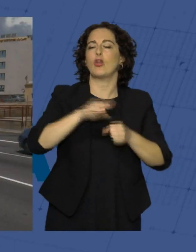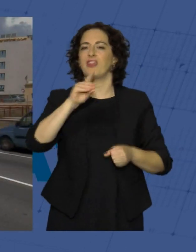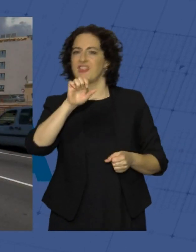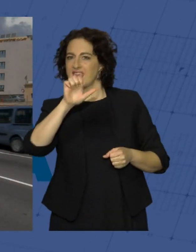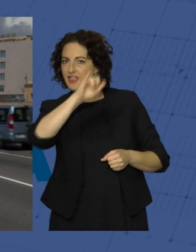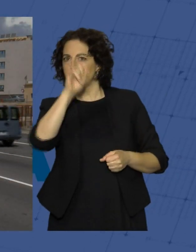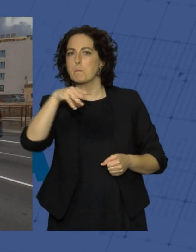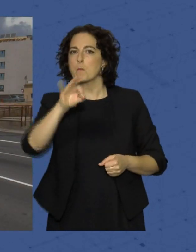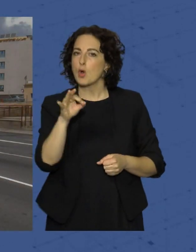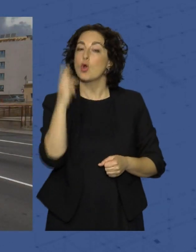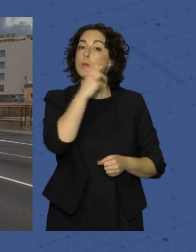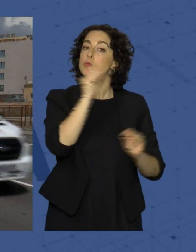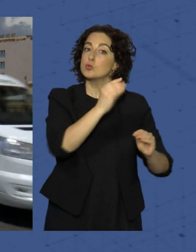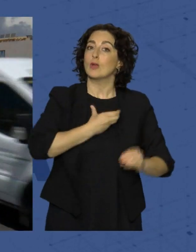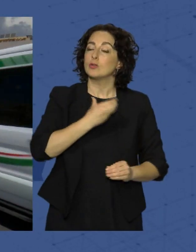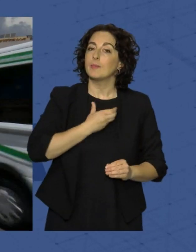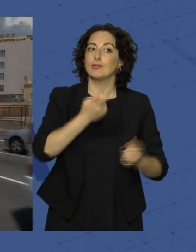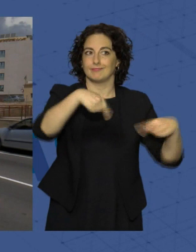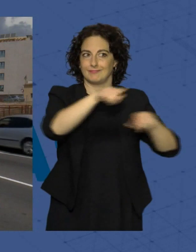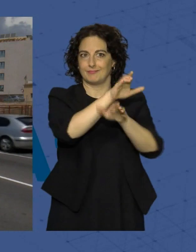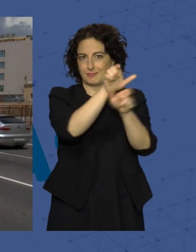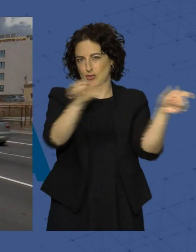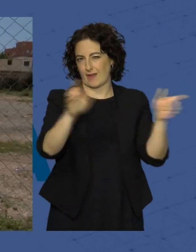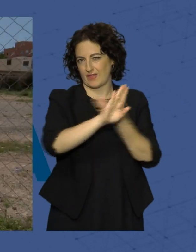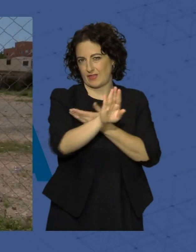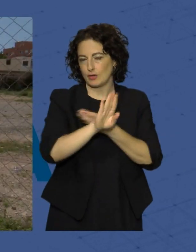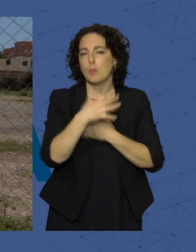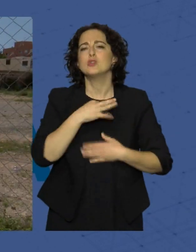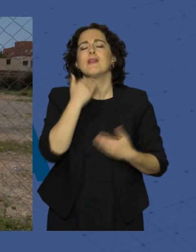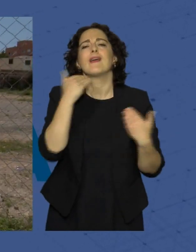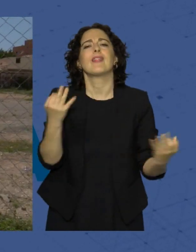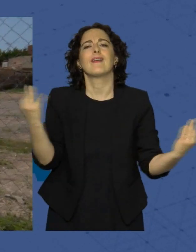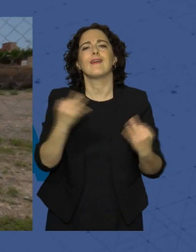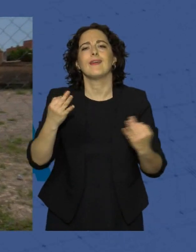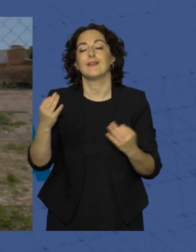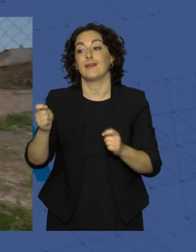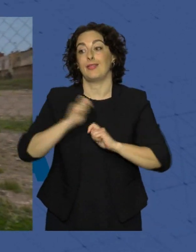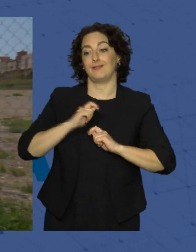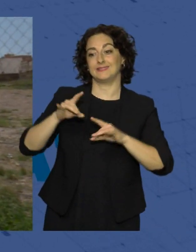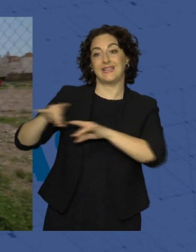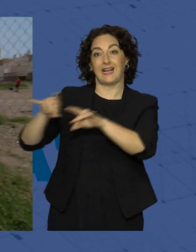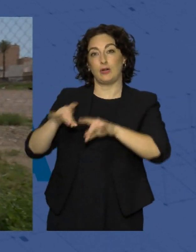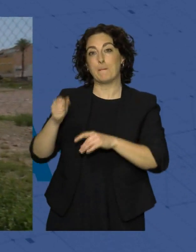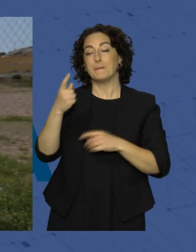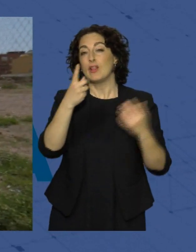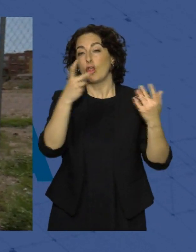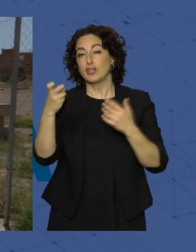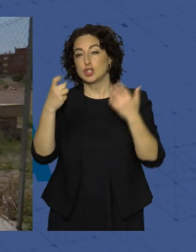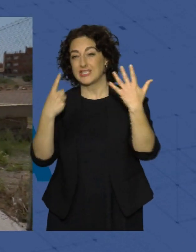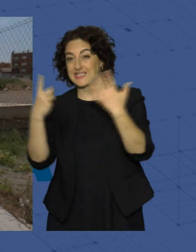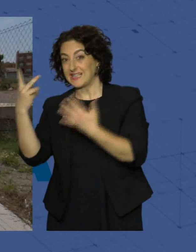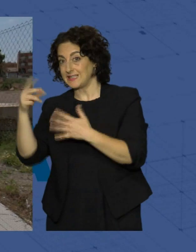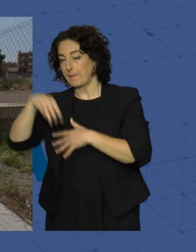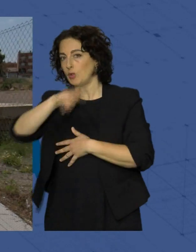Un compromiso del consistorio con los vecinos de la zona que ha sido posible gracias a la cesión de 1.267 metros cuadrados de